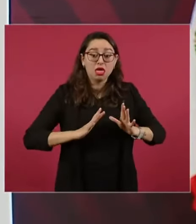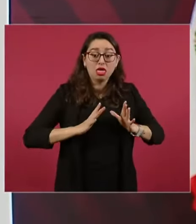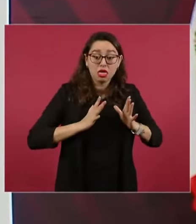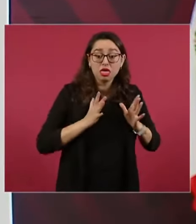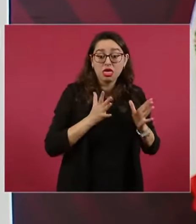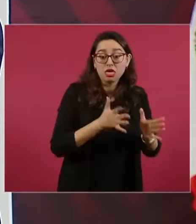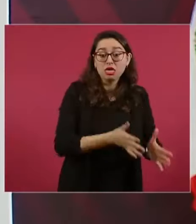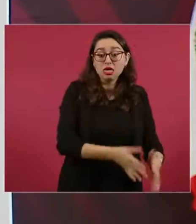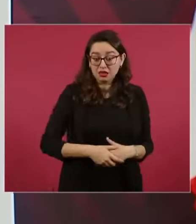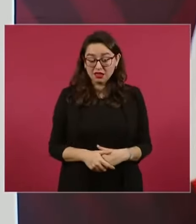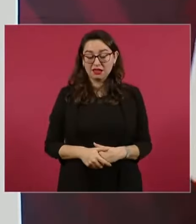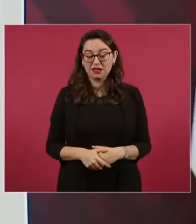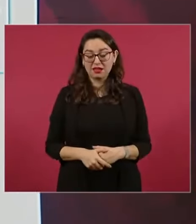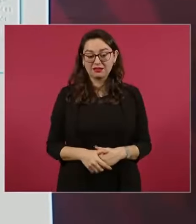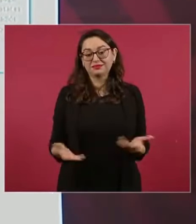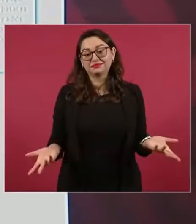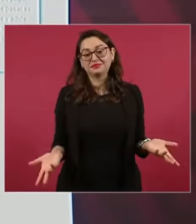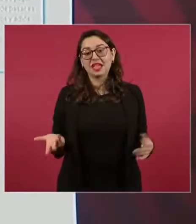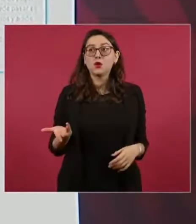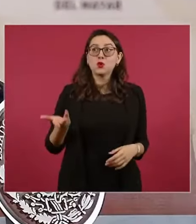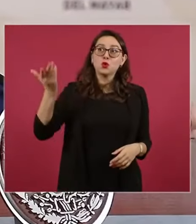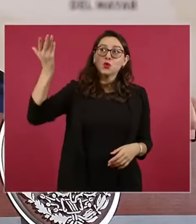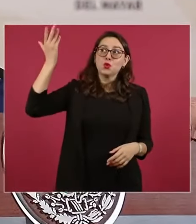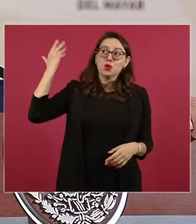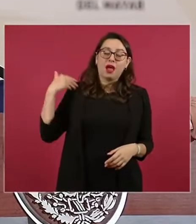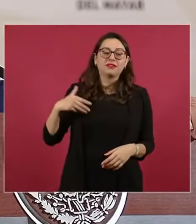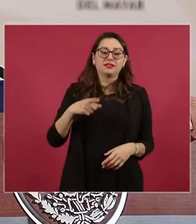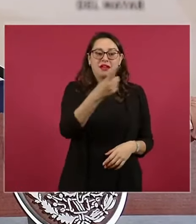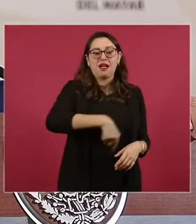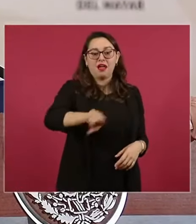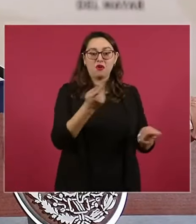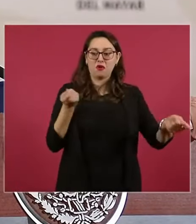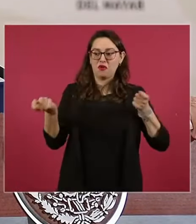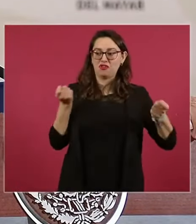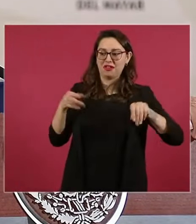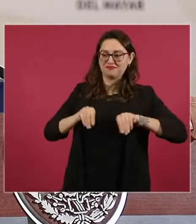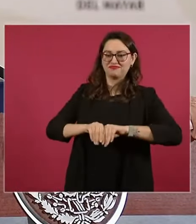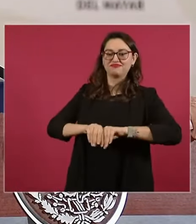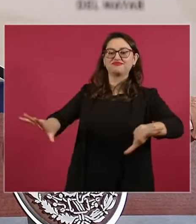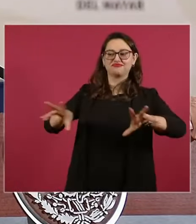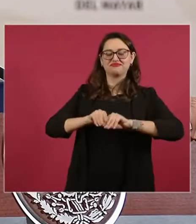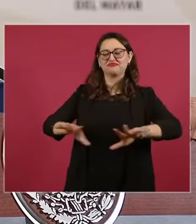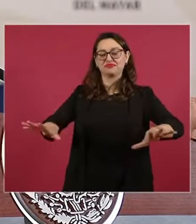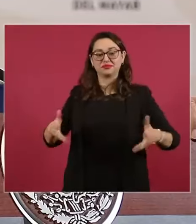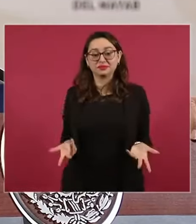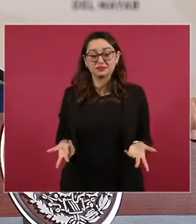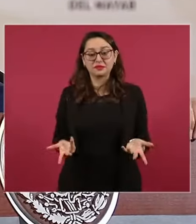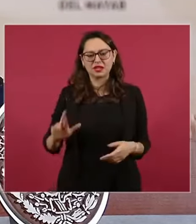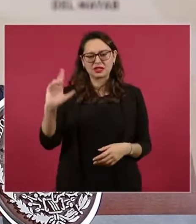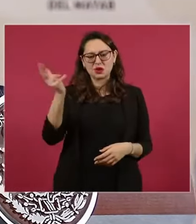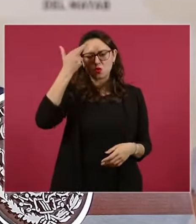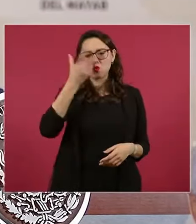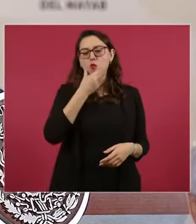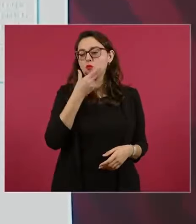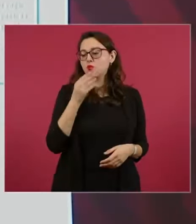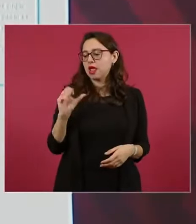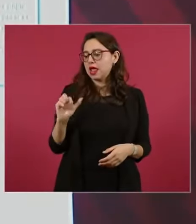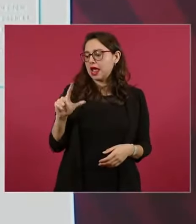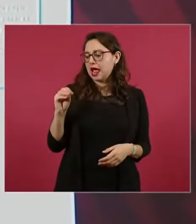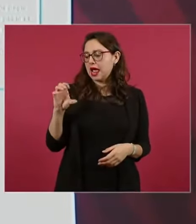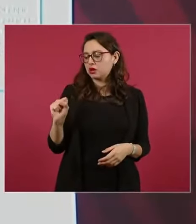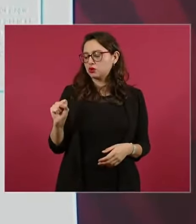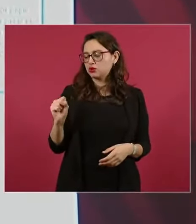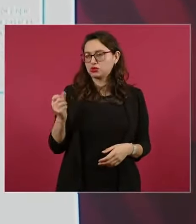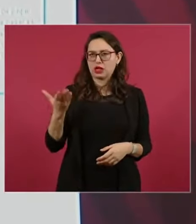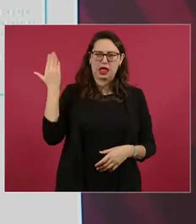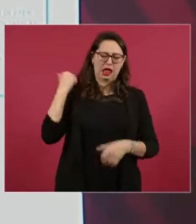recuerdo muy bien, cuando Carlos Monsiváis me dijo, ahí vienen, contra ti, en el 2006,